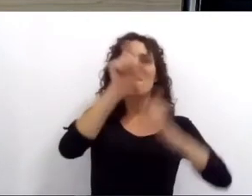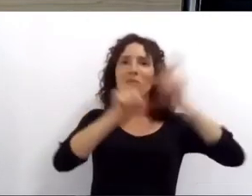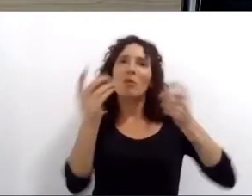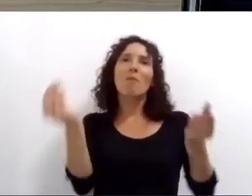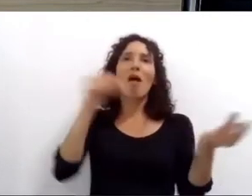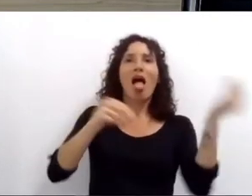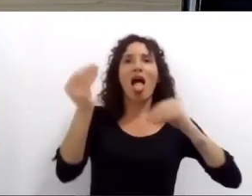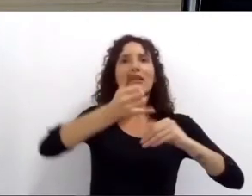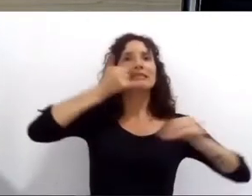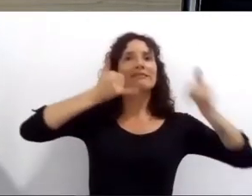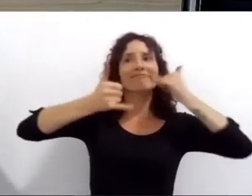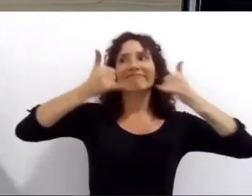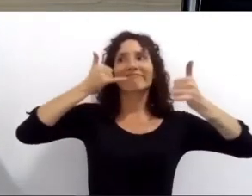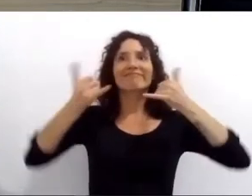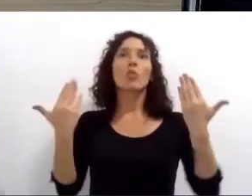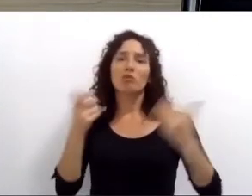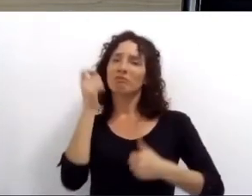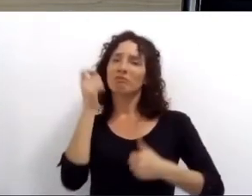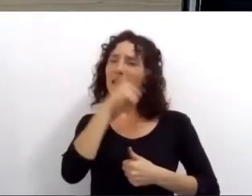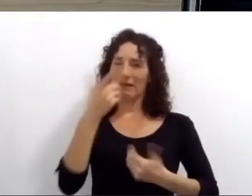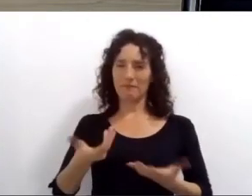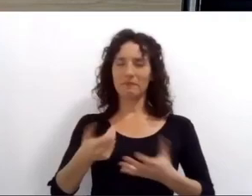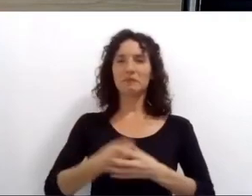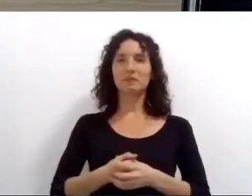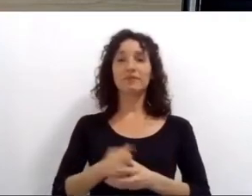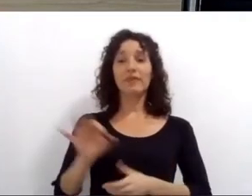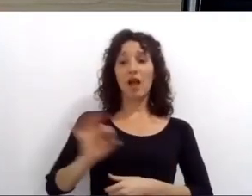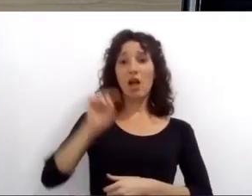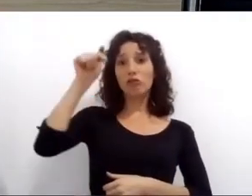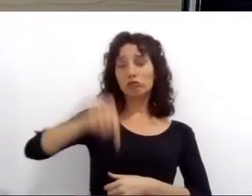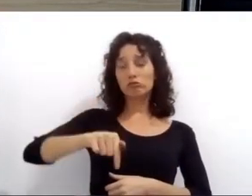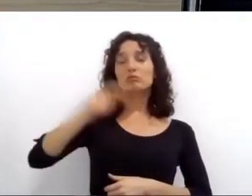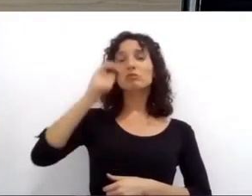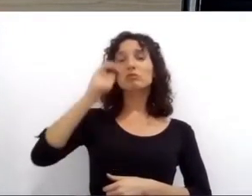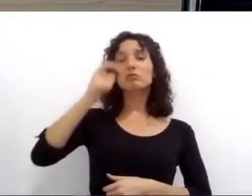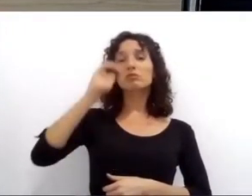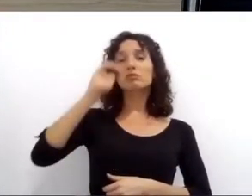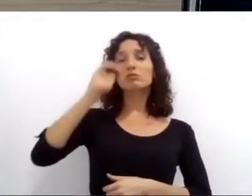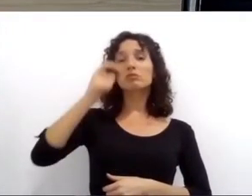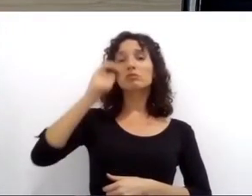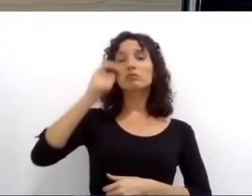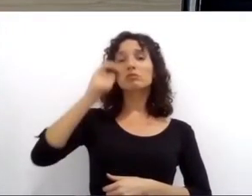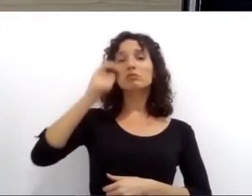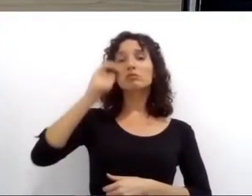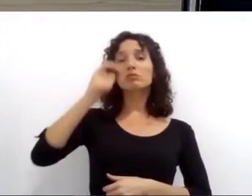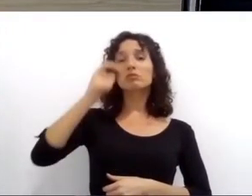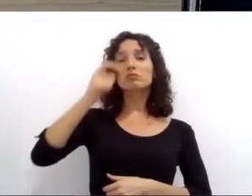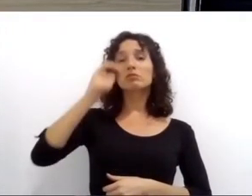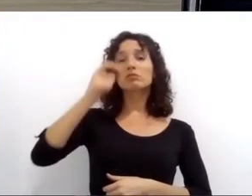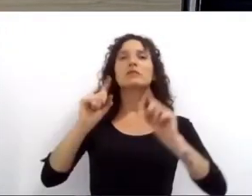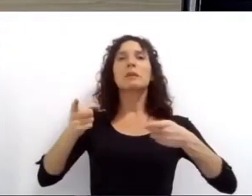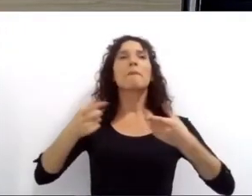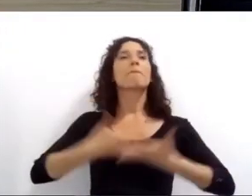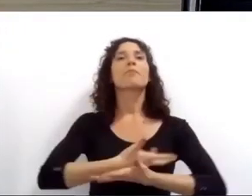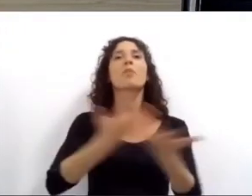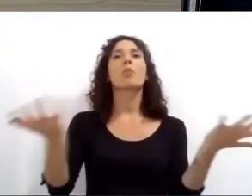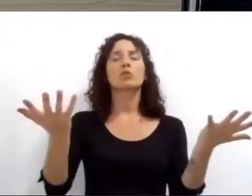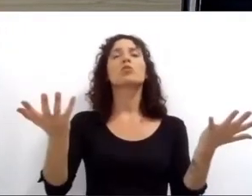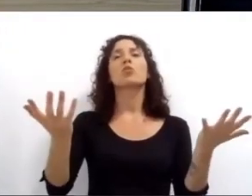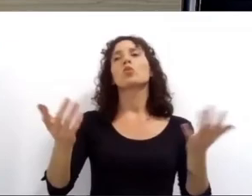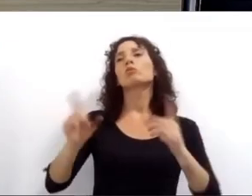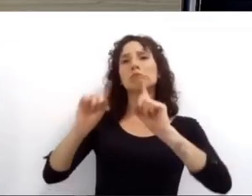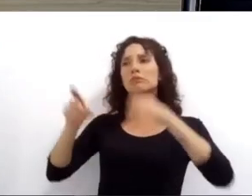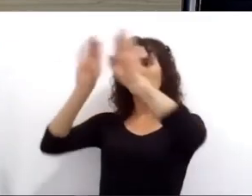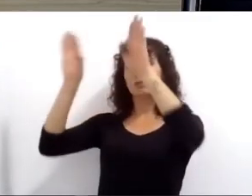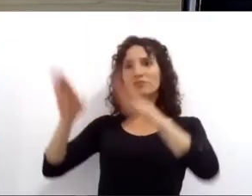nos proponemos para este 2021 incorporar todas las temáticas de la Secretaría de Ambiente y Espacio Público a la línea 147